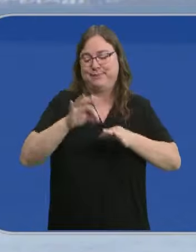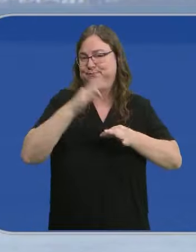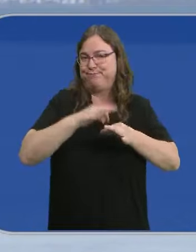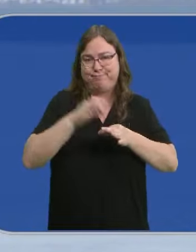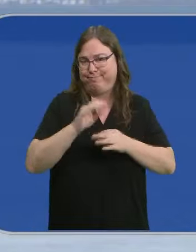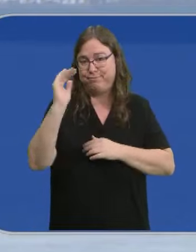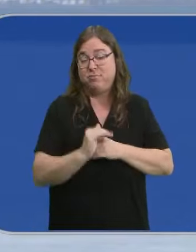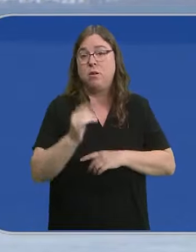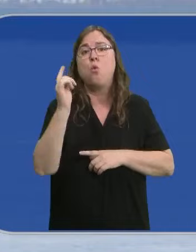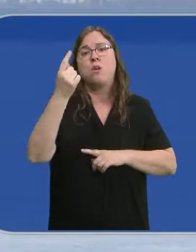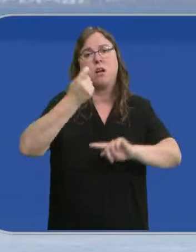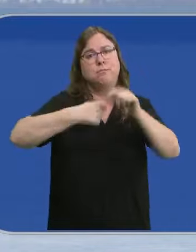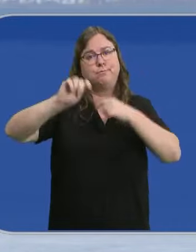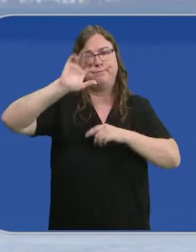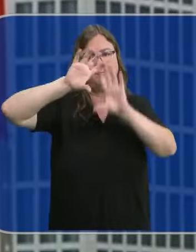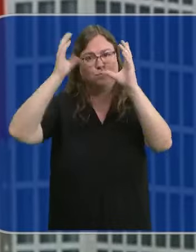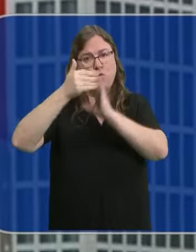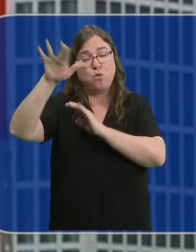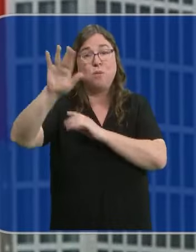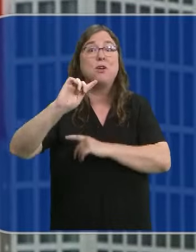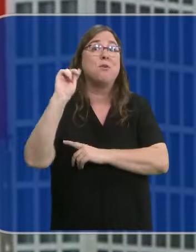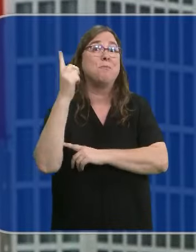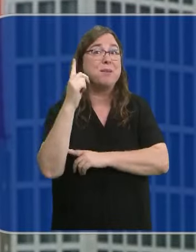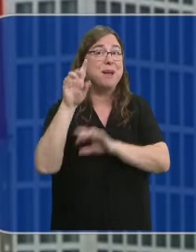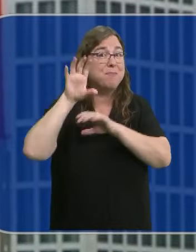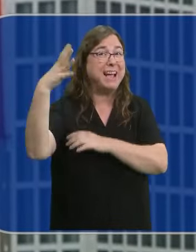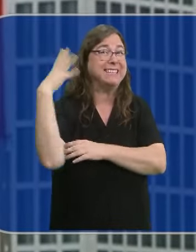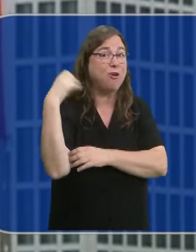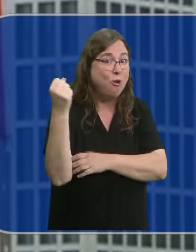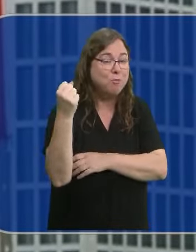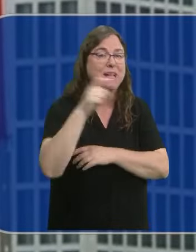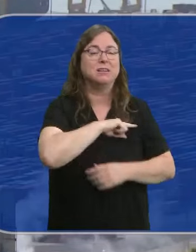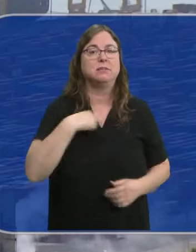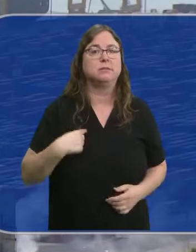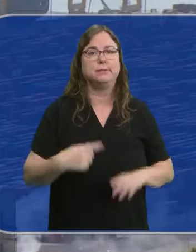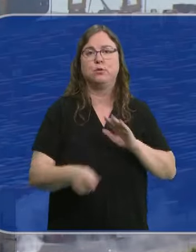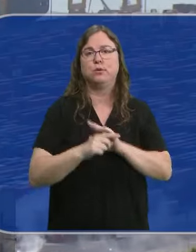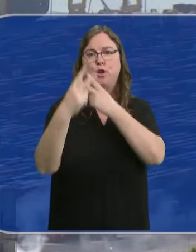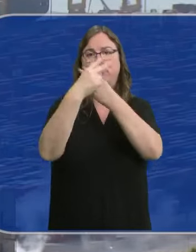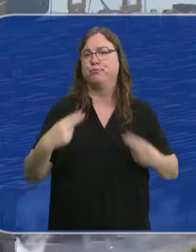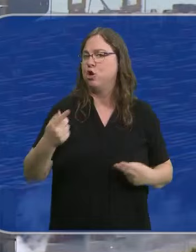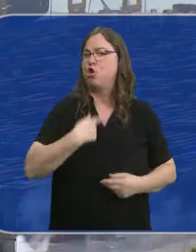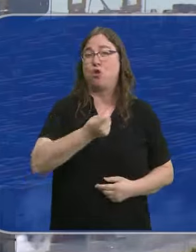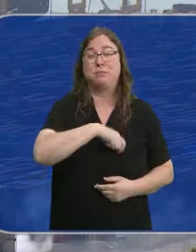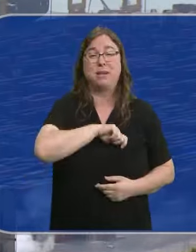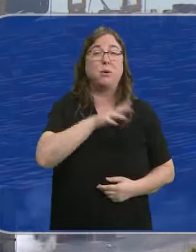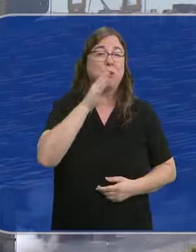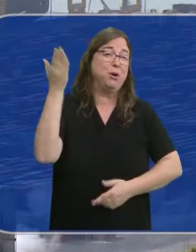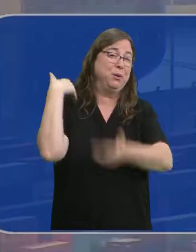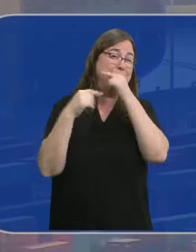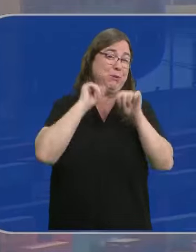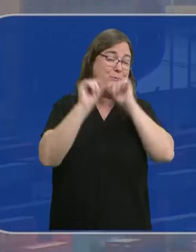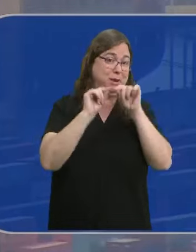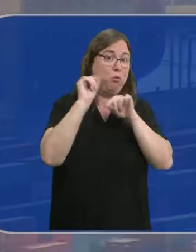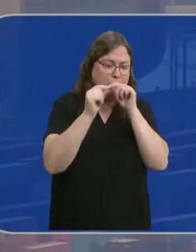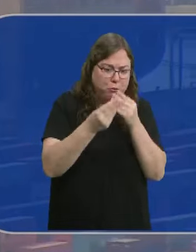opción es el mercado internacional. Pero el principal comprador, China, continúa con el veto a la compra de lana a España. El motivo fue un virus que ya se ha